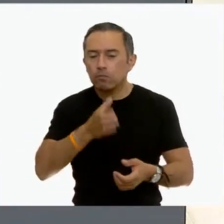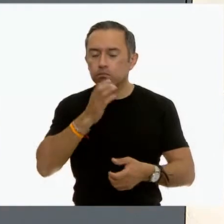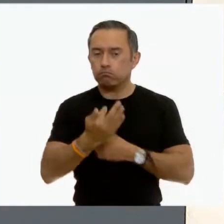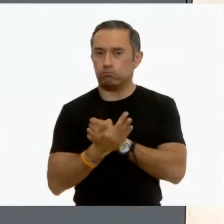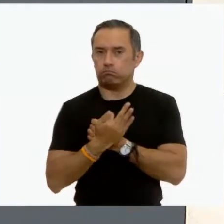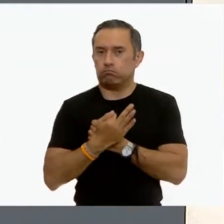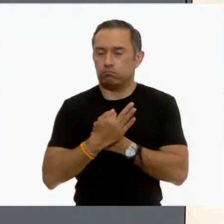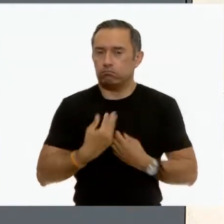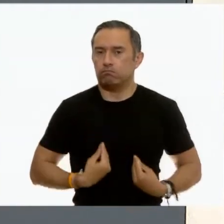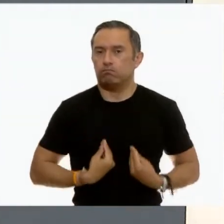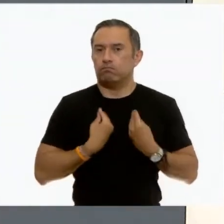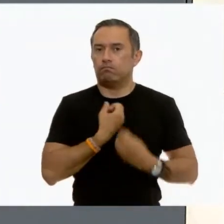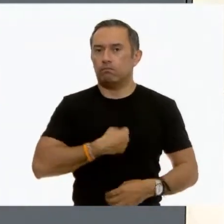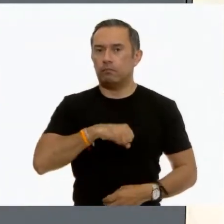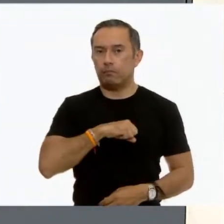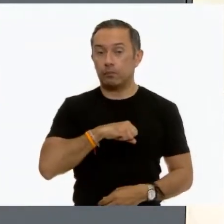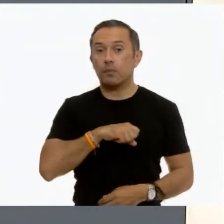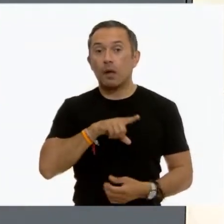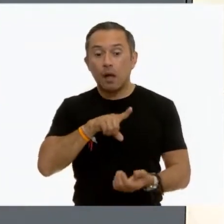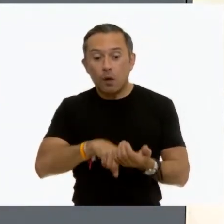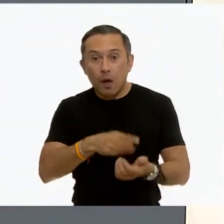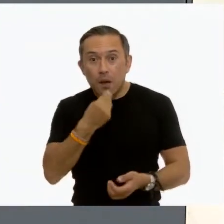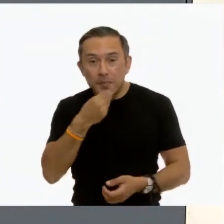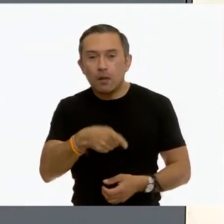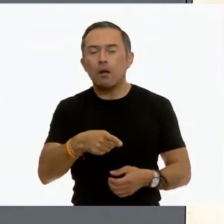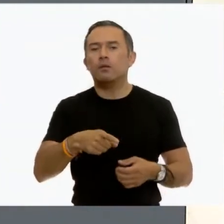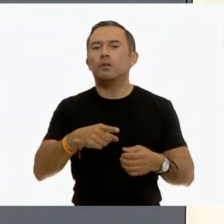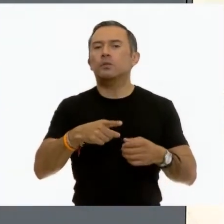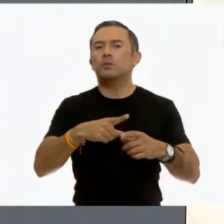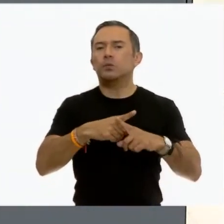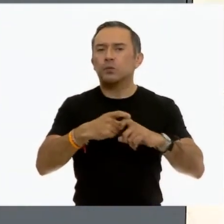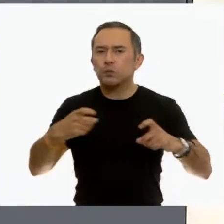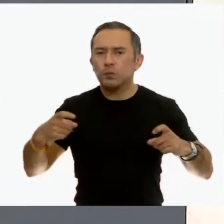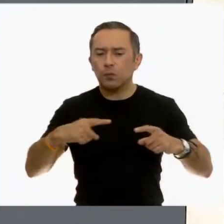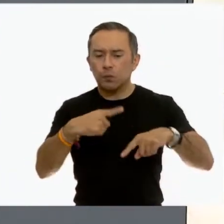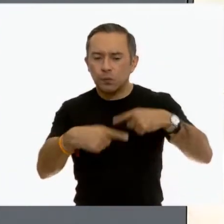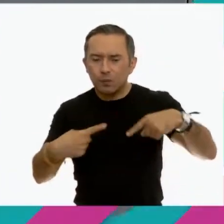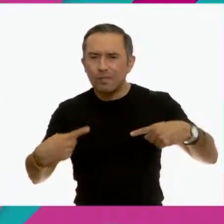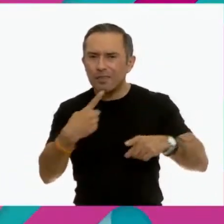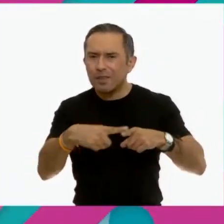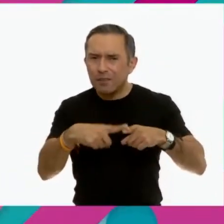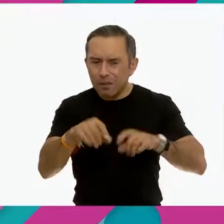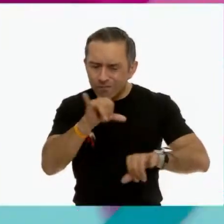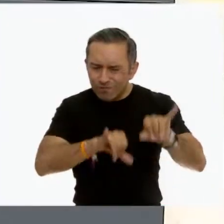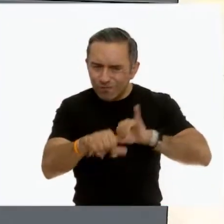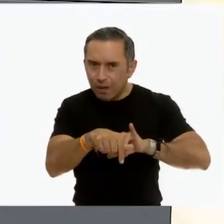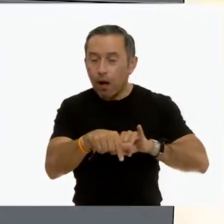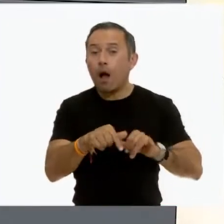hechos de sustancias y nutrientes que son necesarios para mantener nuestro cuerpo saludable.